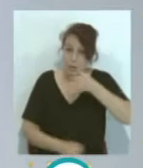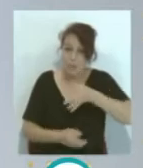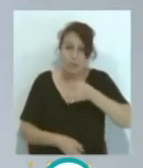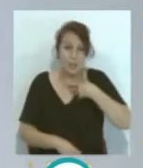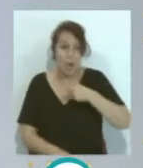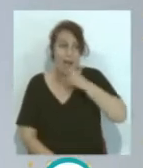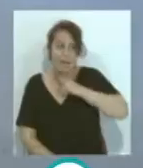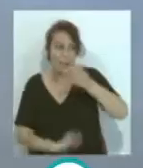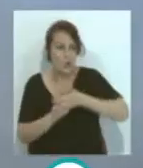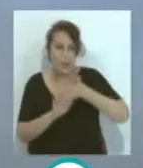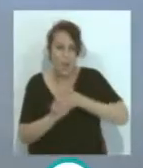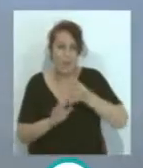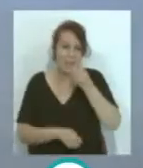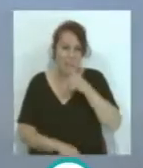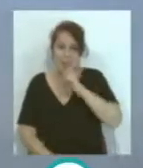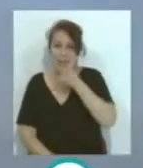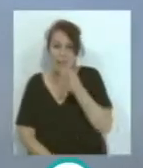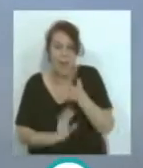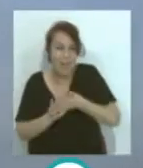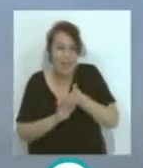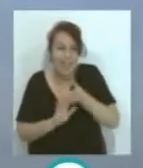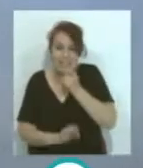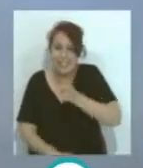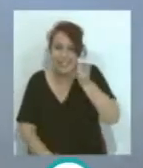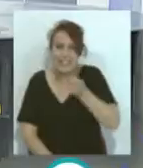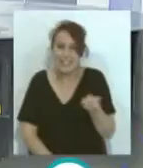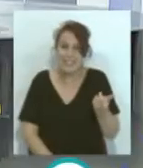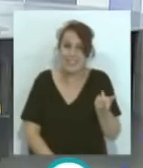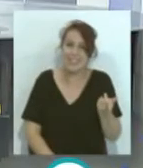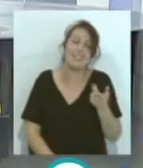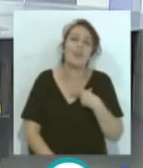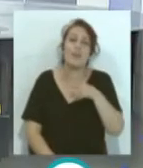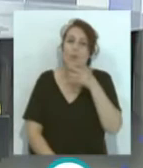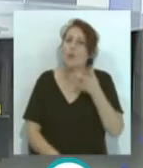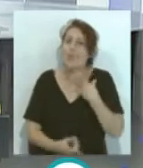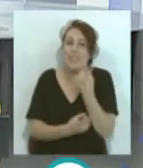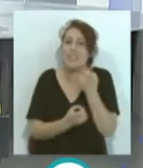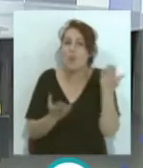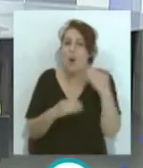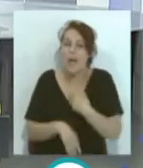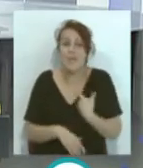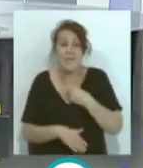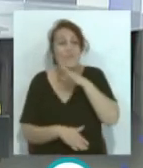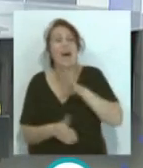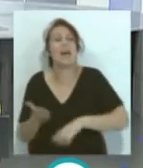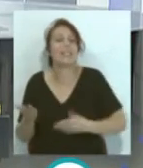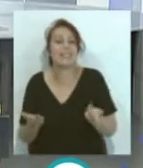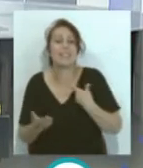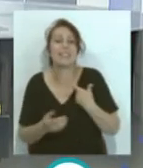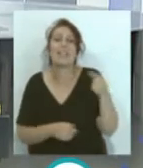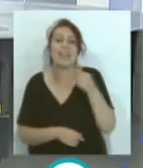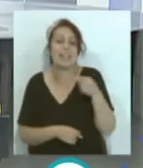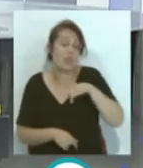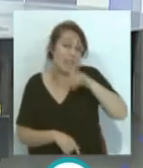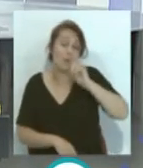para bien ni para mal... ...eso porque siempre le pitan... ...no tiene necesidad... le pitan mal? ...no tiene necesidad... ...el Barça es desfavorecido